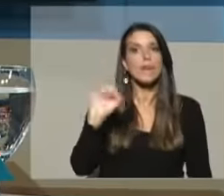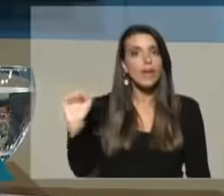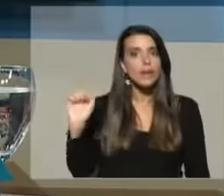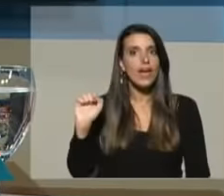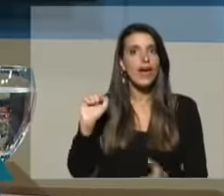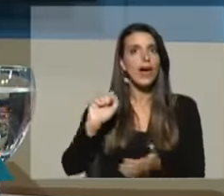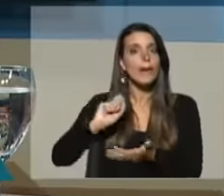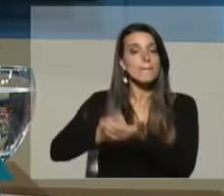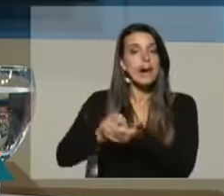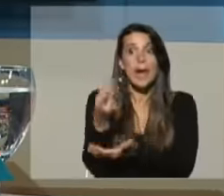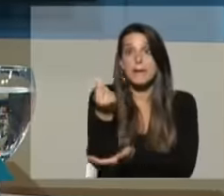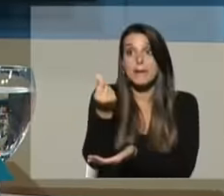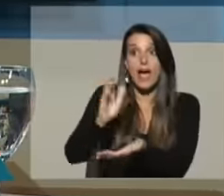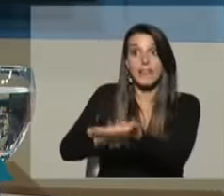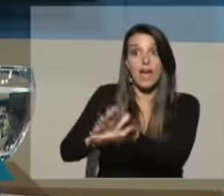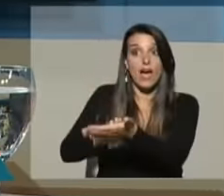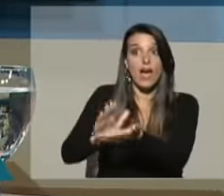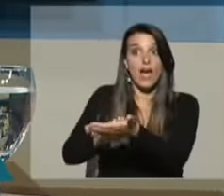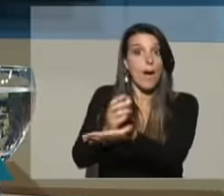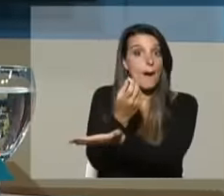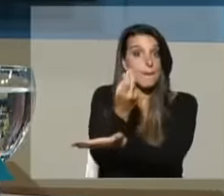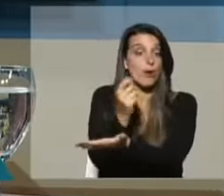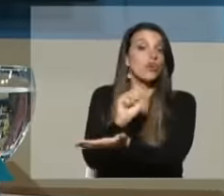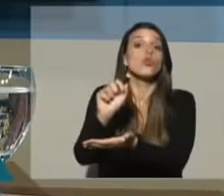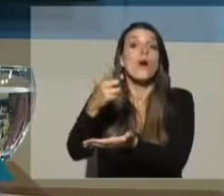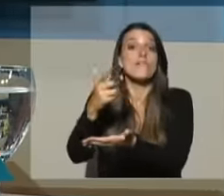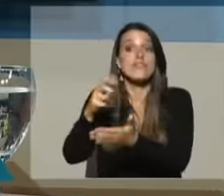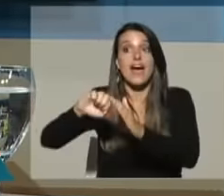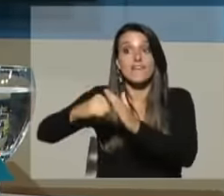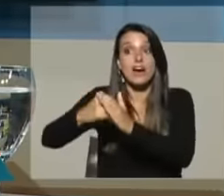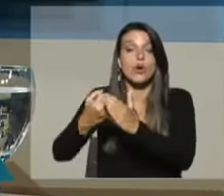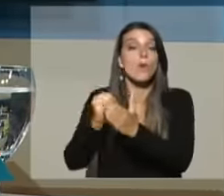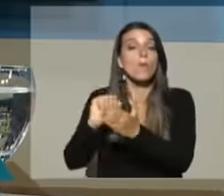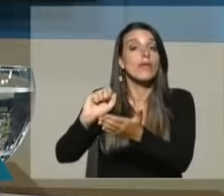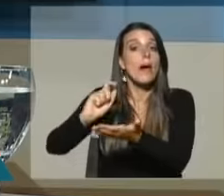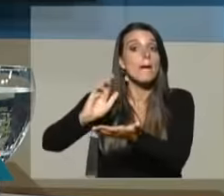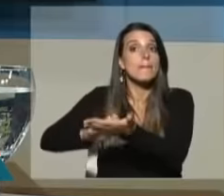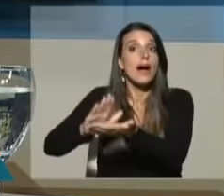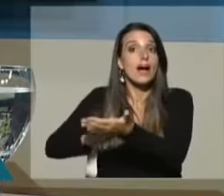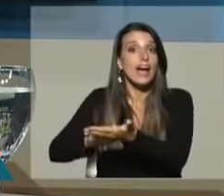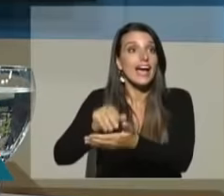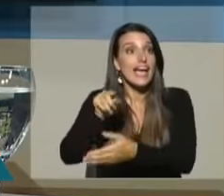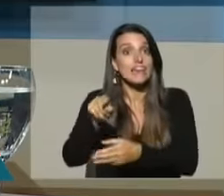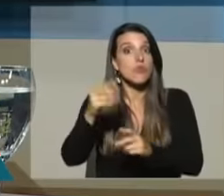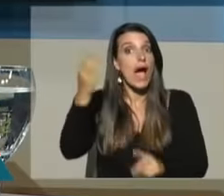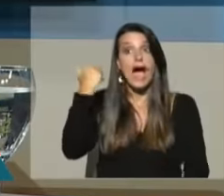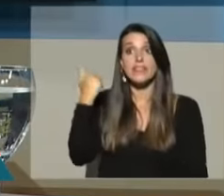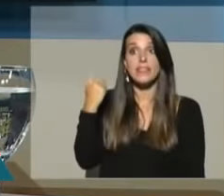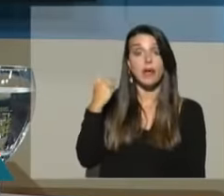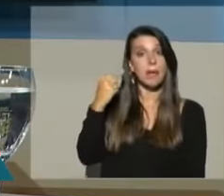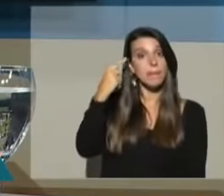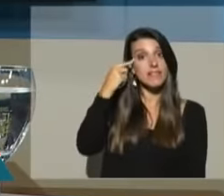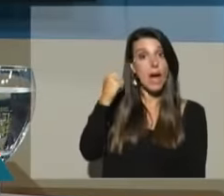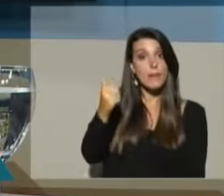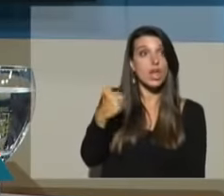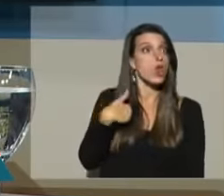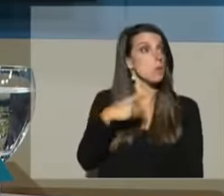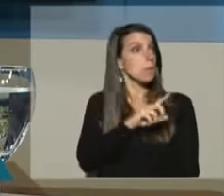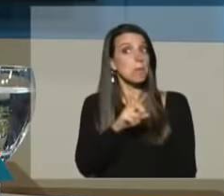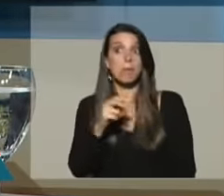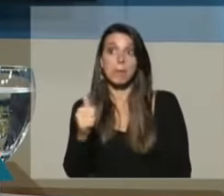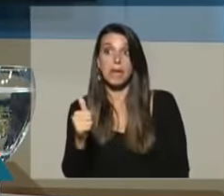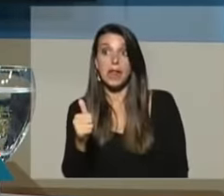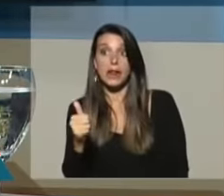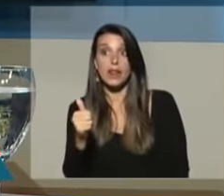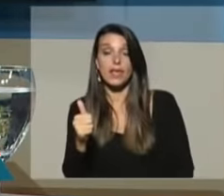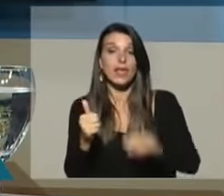pagar con dinero en lugares que no había instituciones financieras, pues eso, que él no lo veía mal, nosotros tampoco lo veíamos